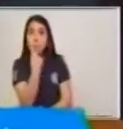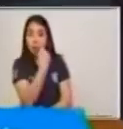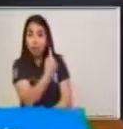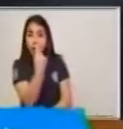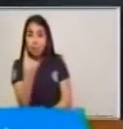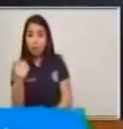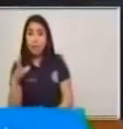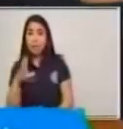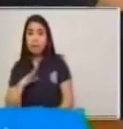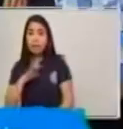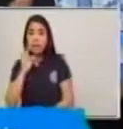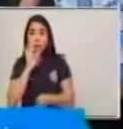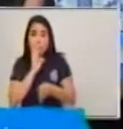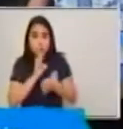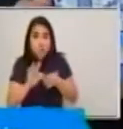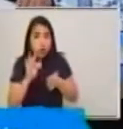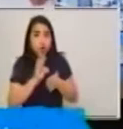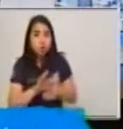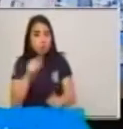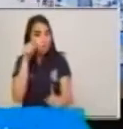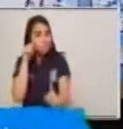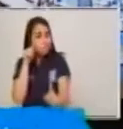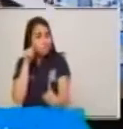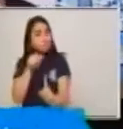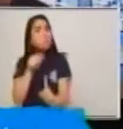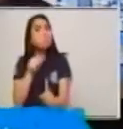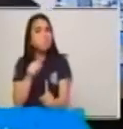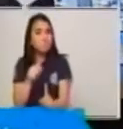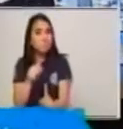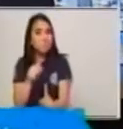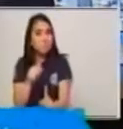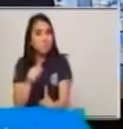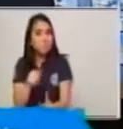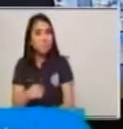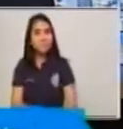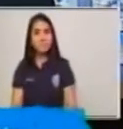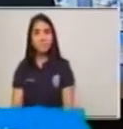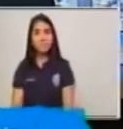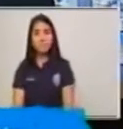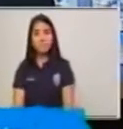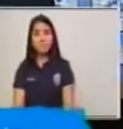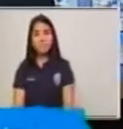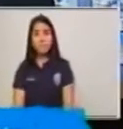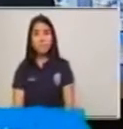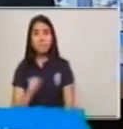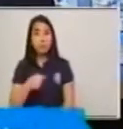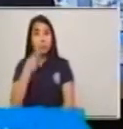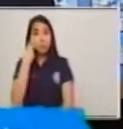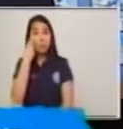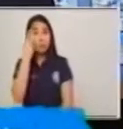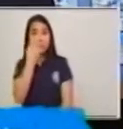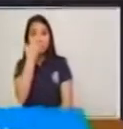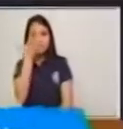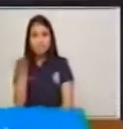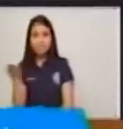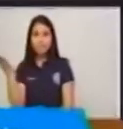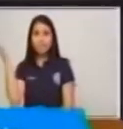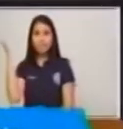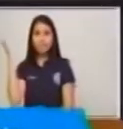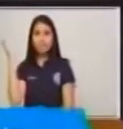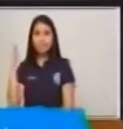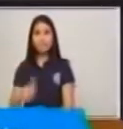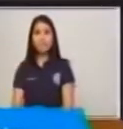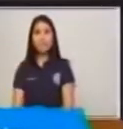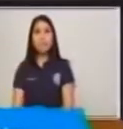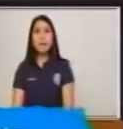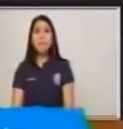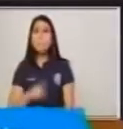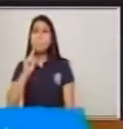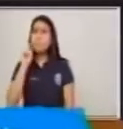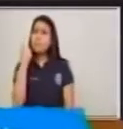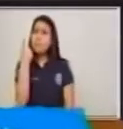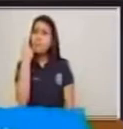Y entre ellos tenemos lo que es el emisor.